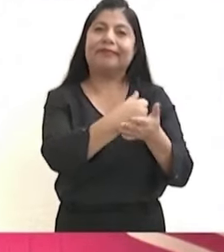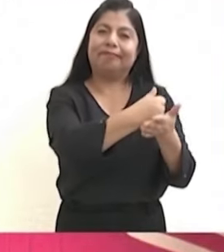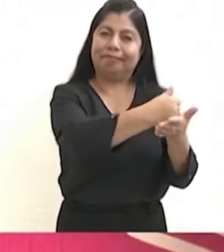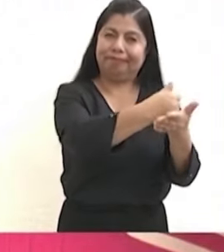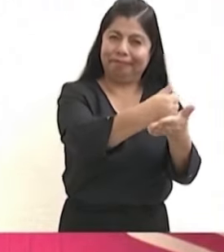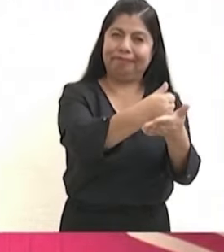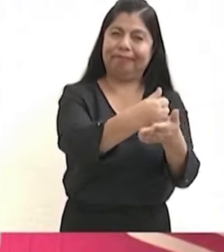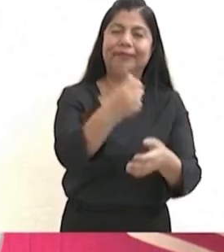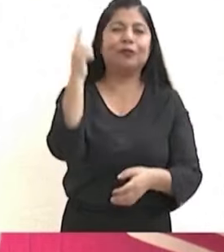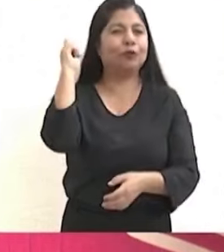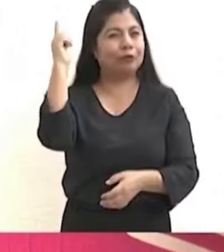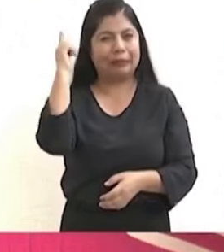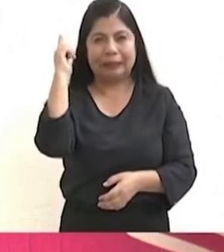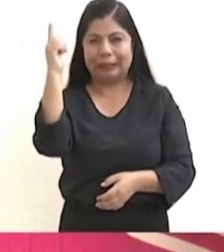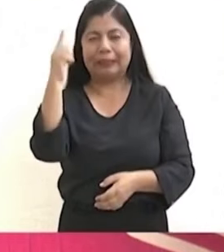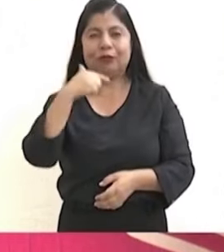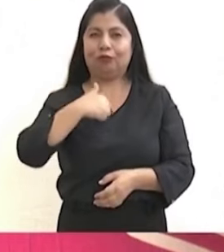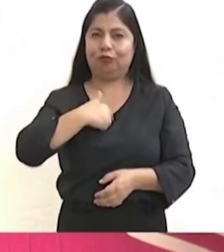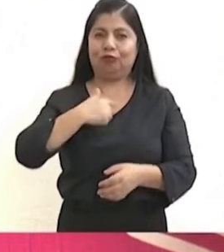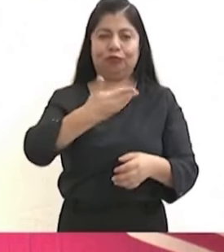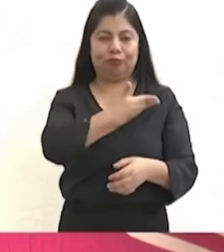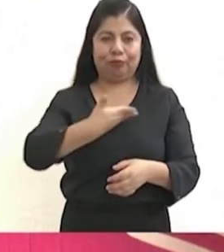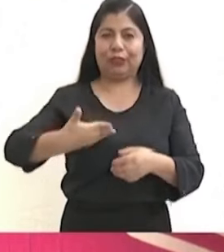continuidad con cambio.